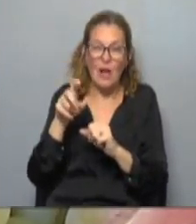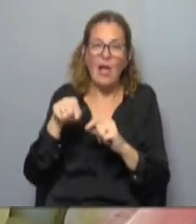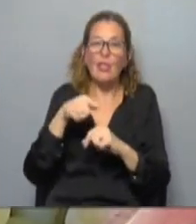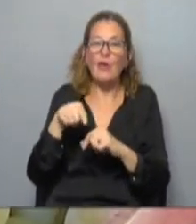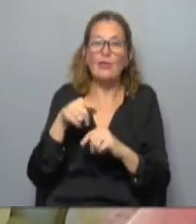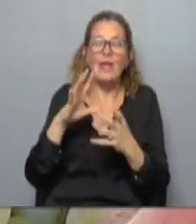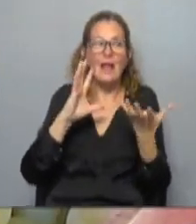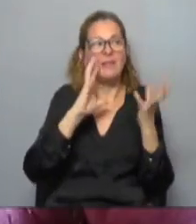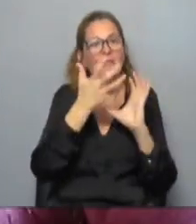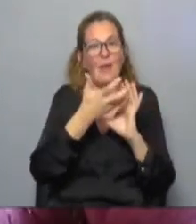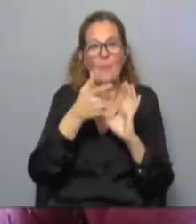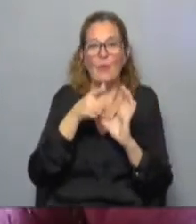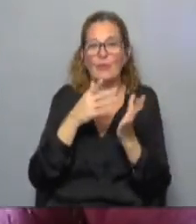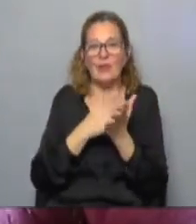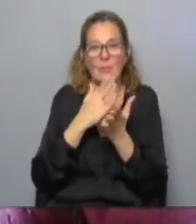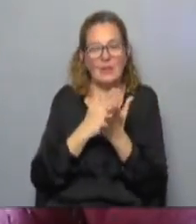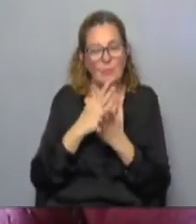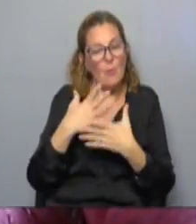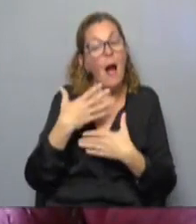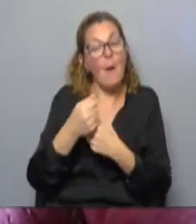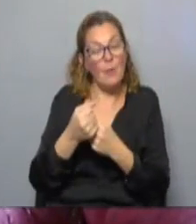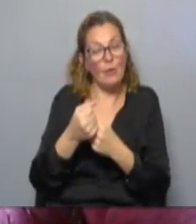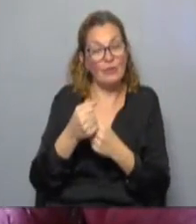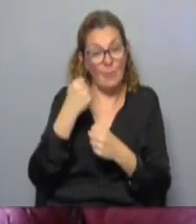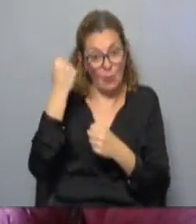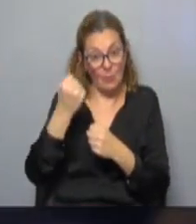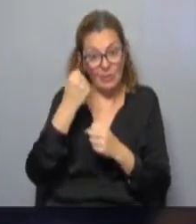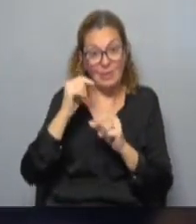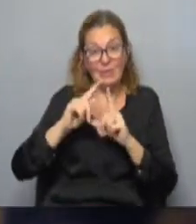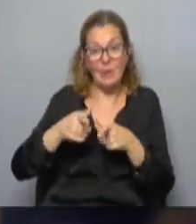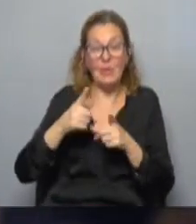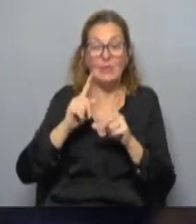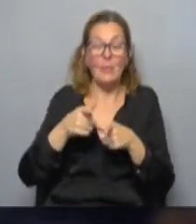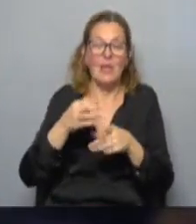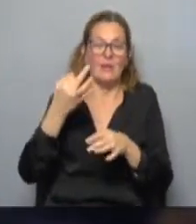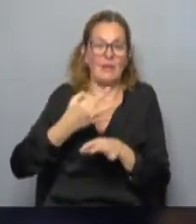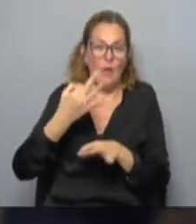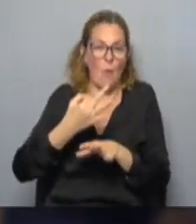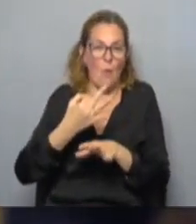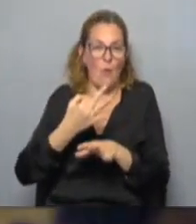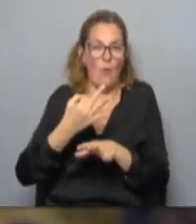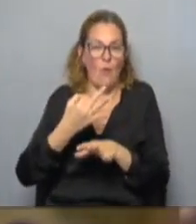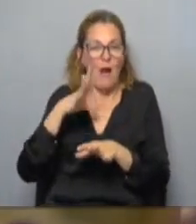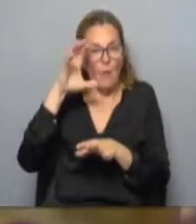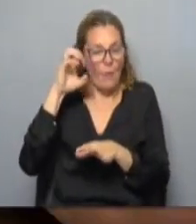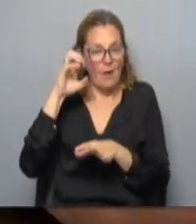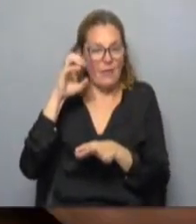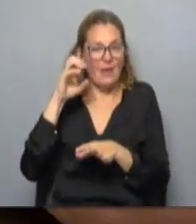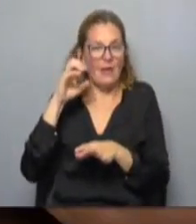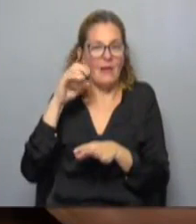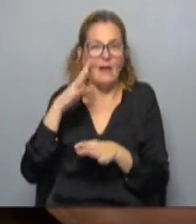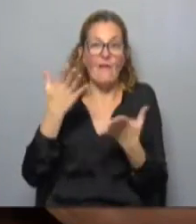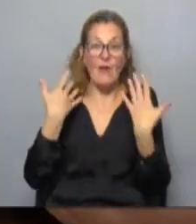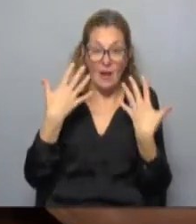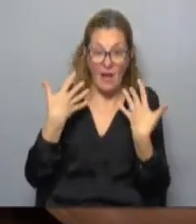los efectos climáticos tienen un impulso muy importante también seguramente recuerden lo que pasó en el